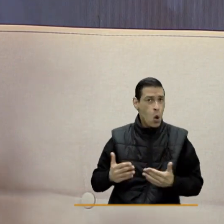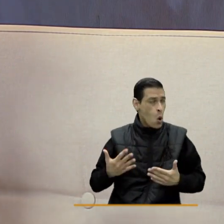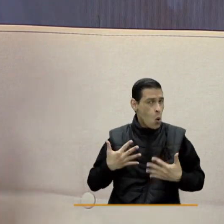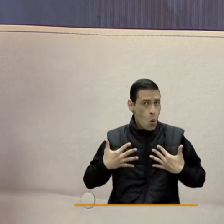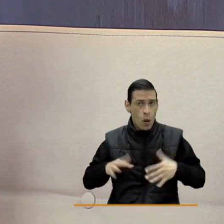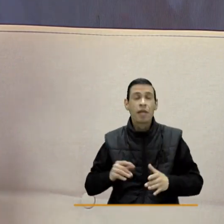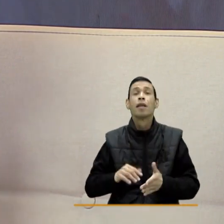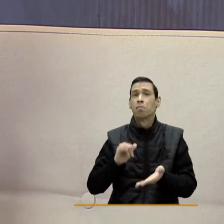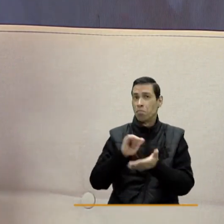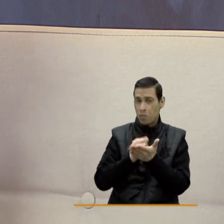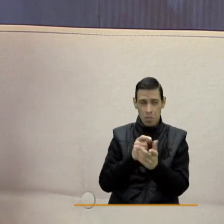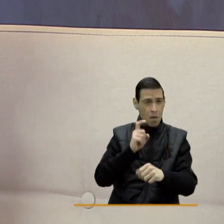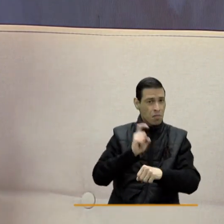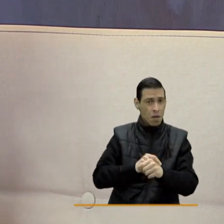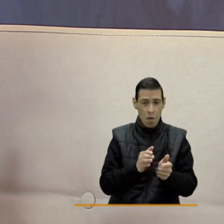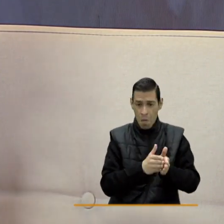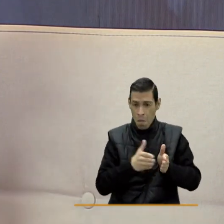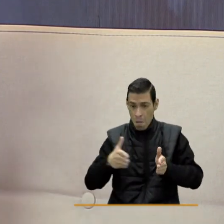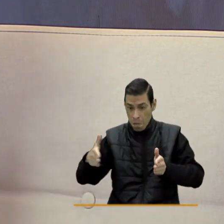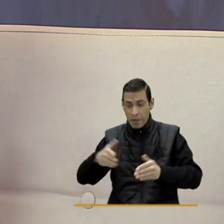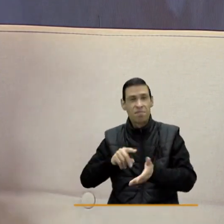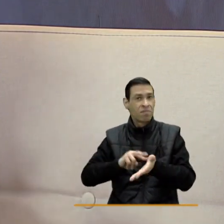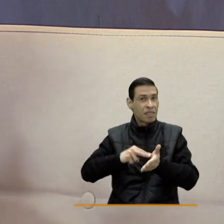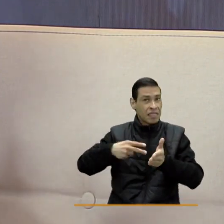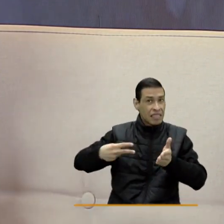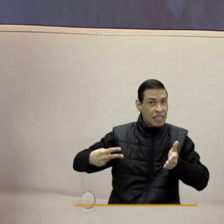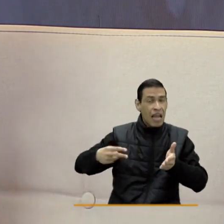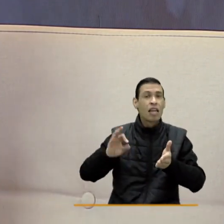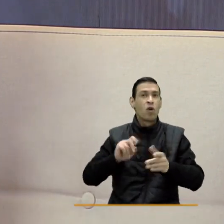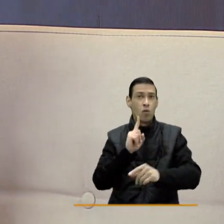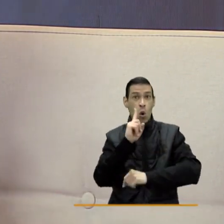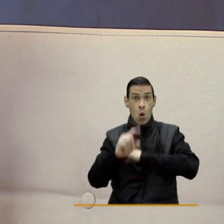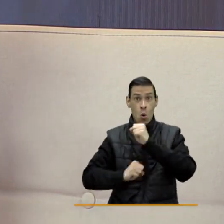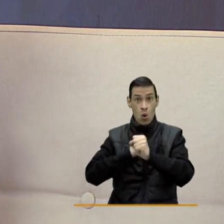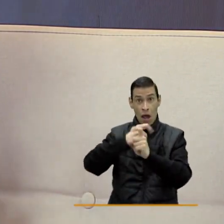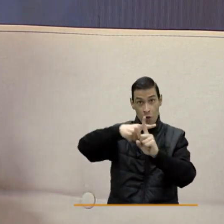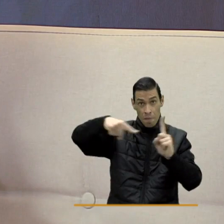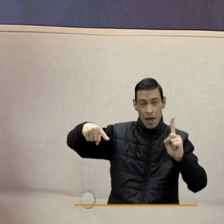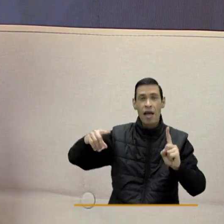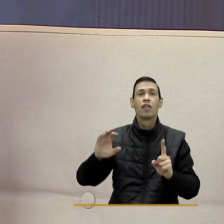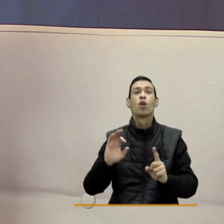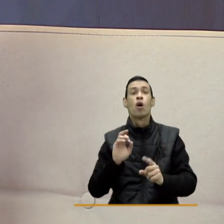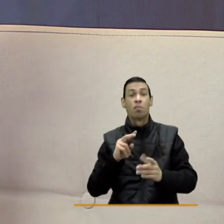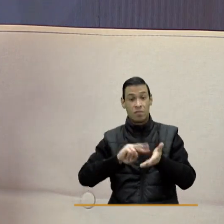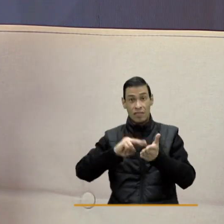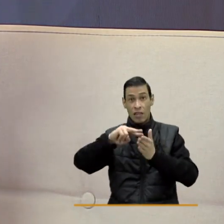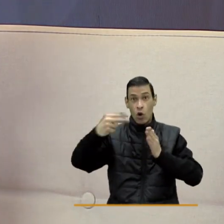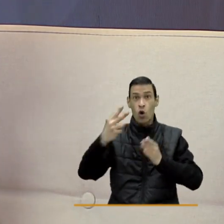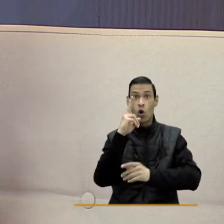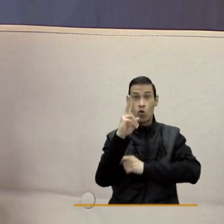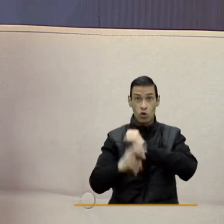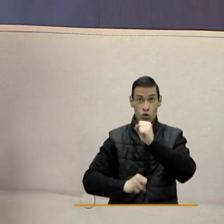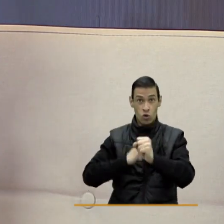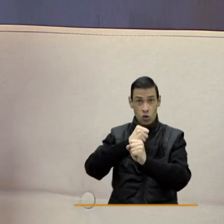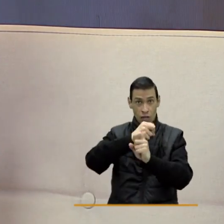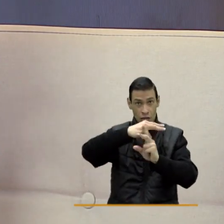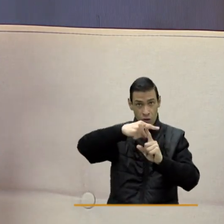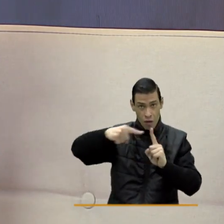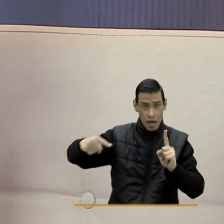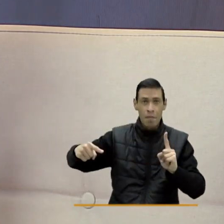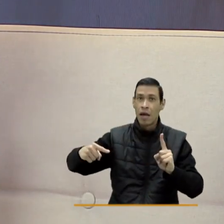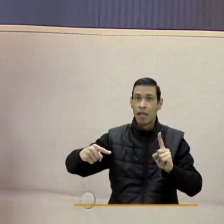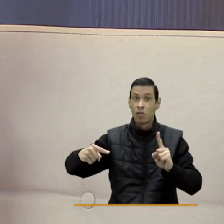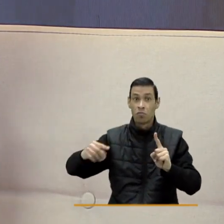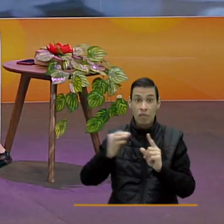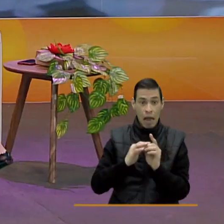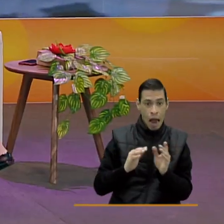Sena. Tiene la duración que tiene un programa técnico de su año y medio, tecnólogo de los dos años y medio. No